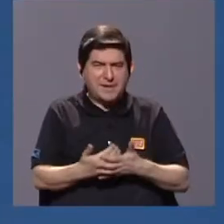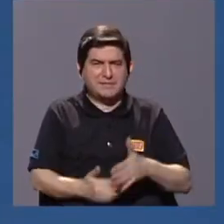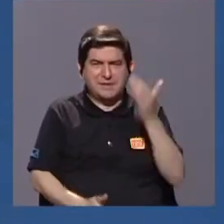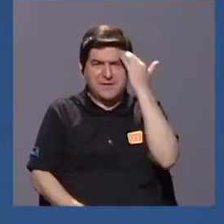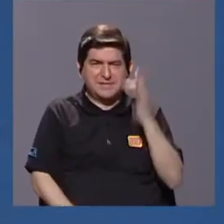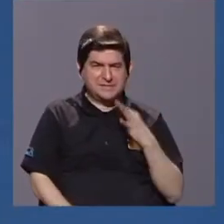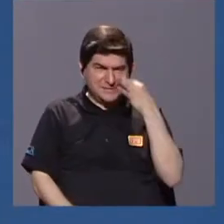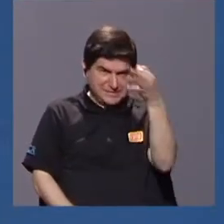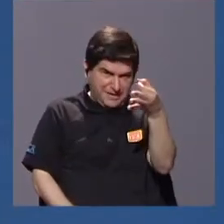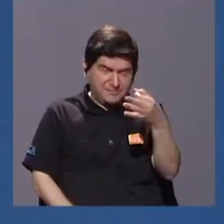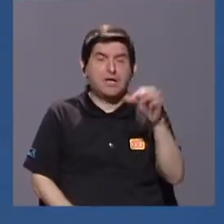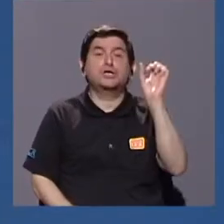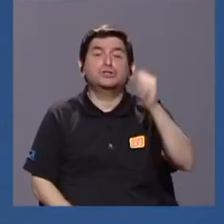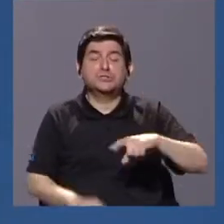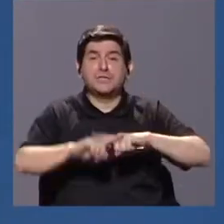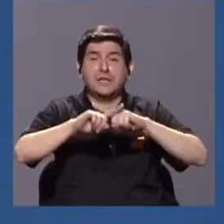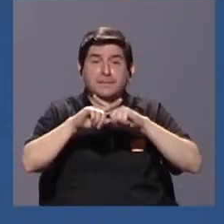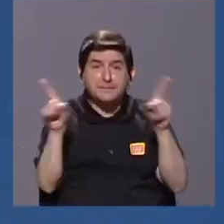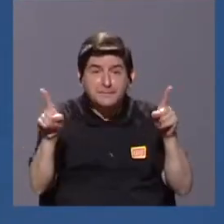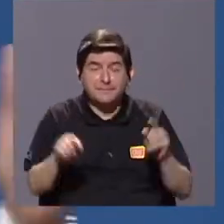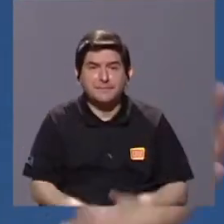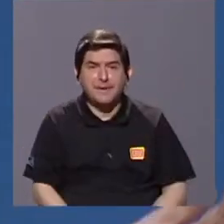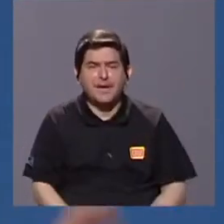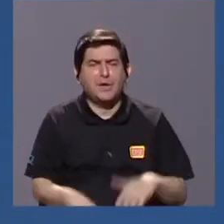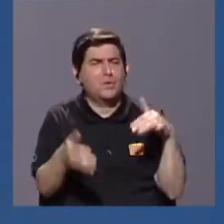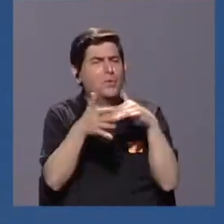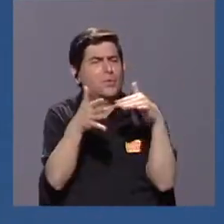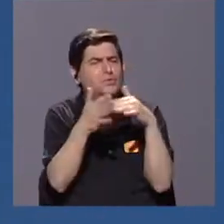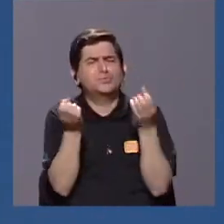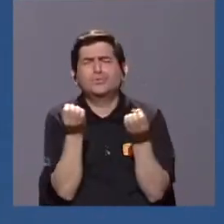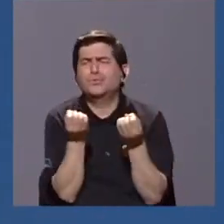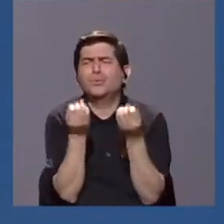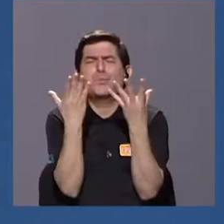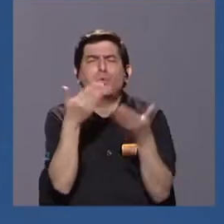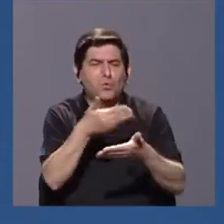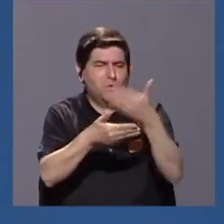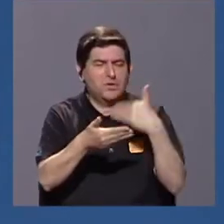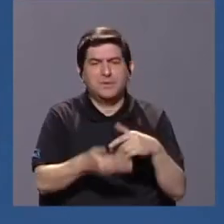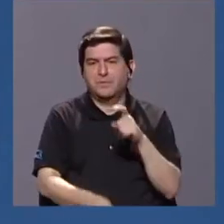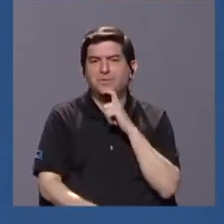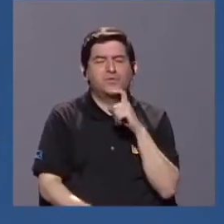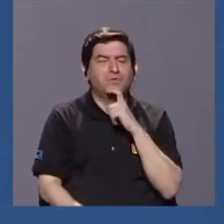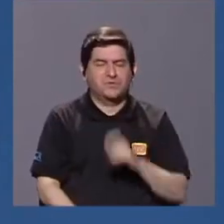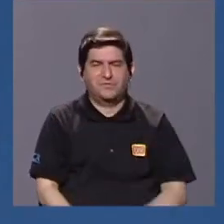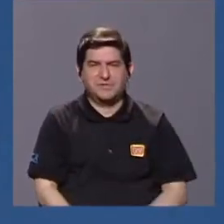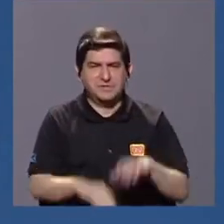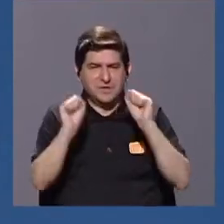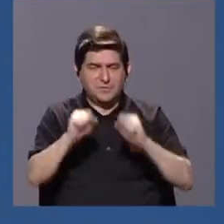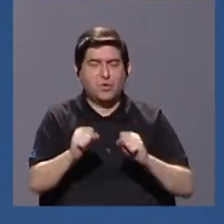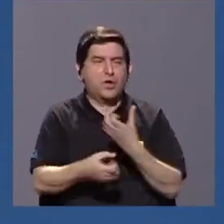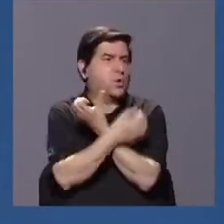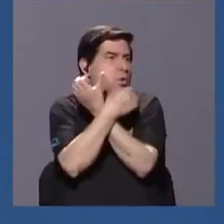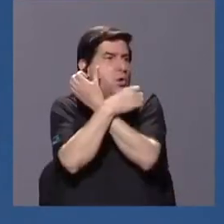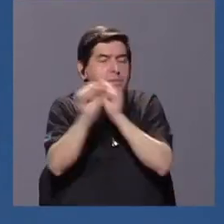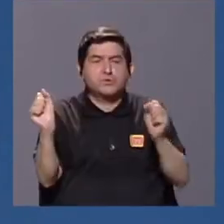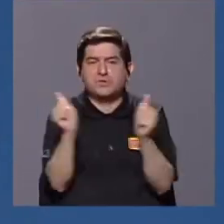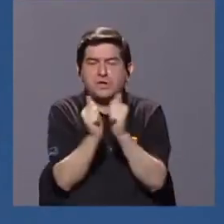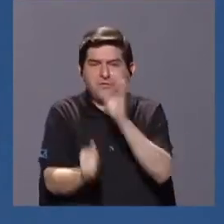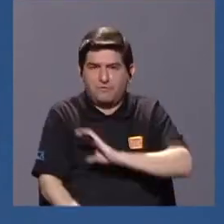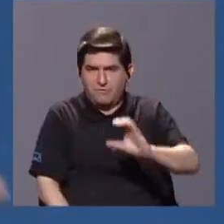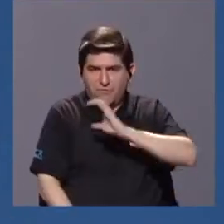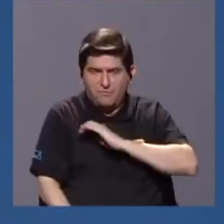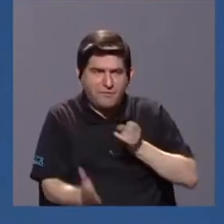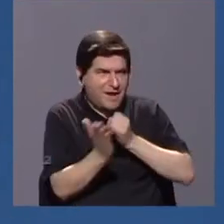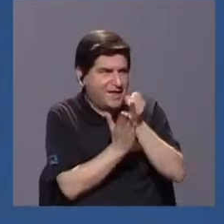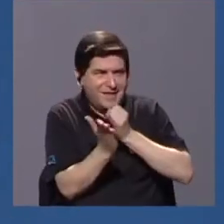Sí, sí, pero con muchos estudios previos. Es difícil de predecir o imposible predecir con las características